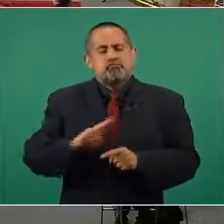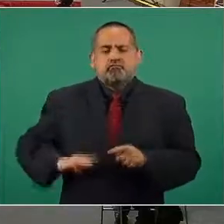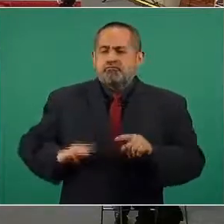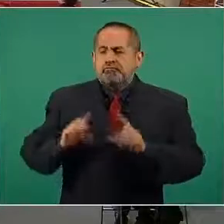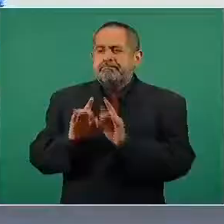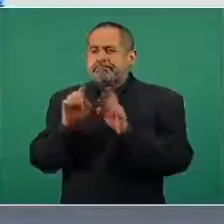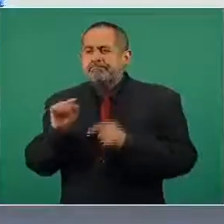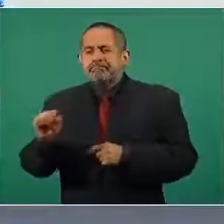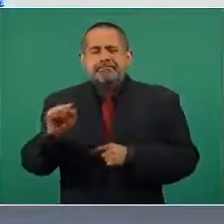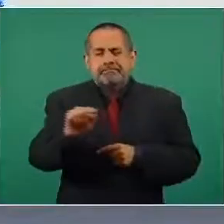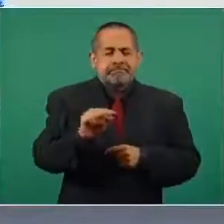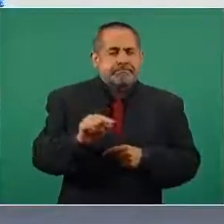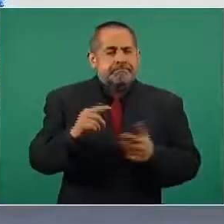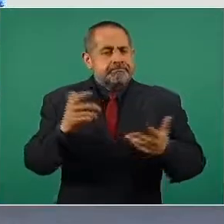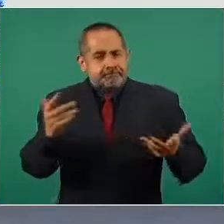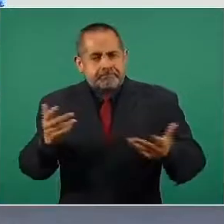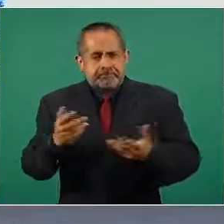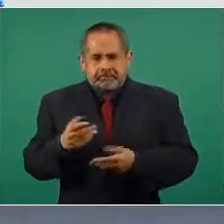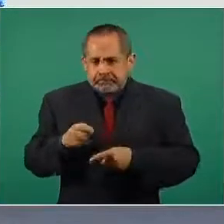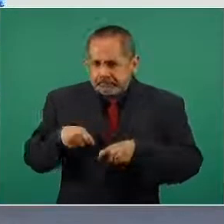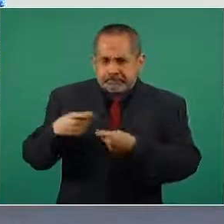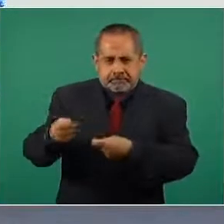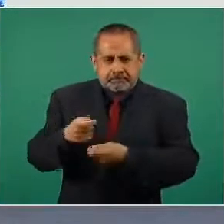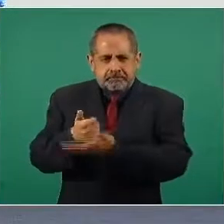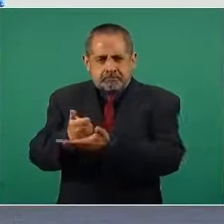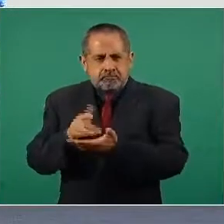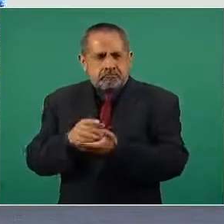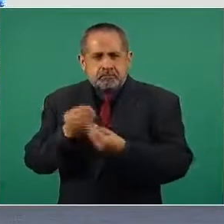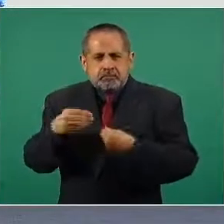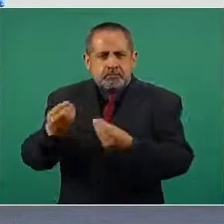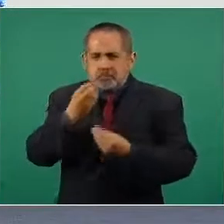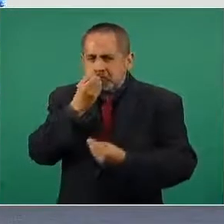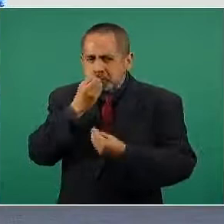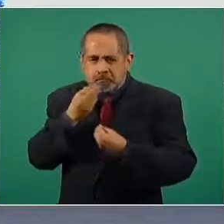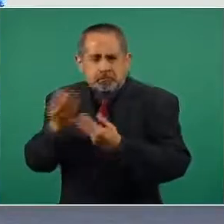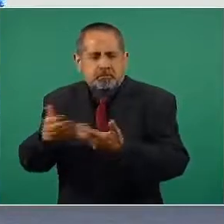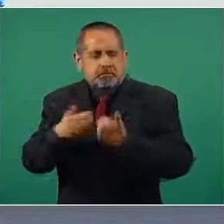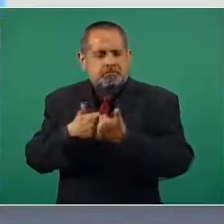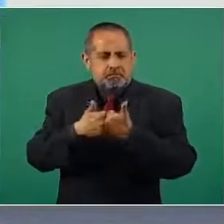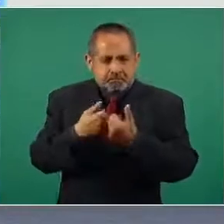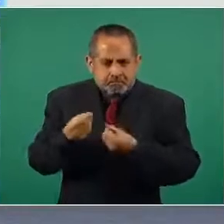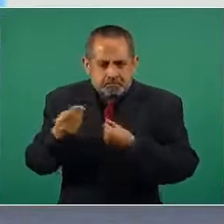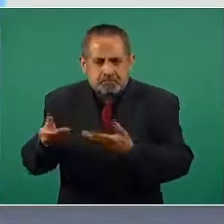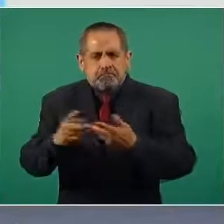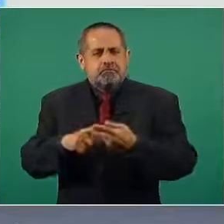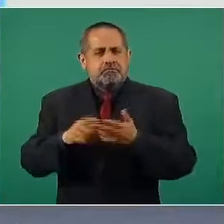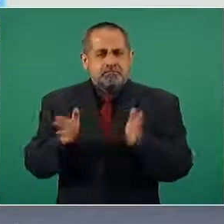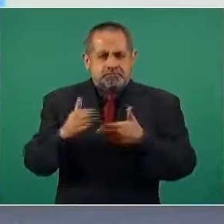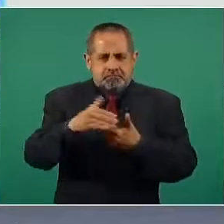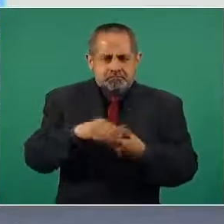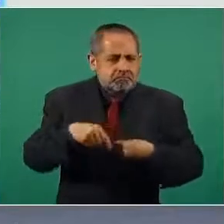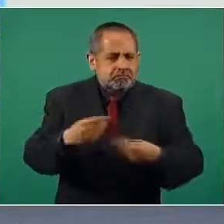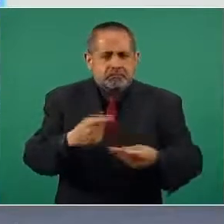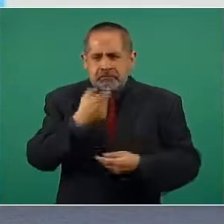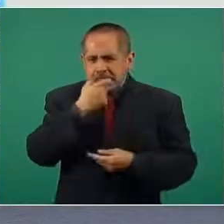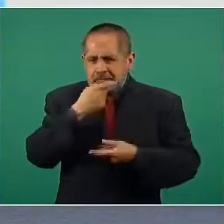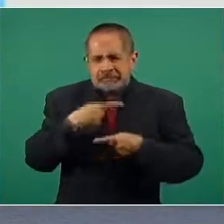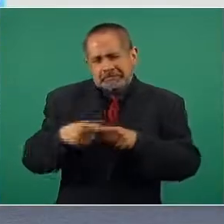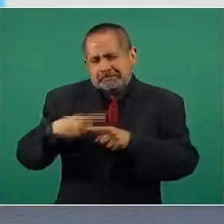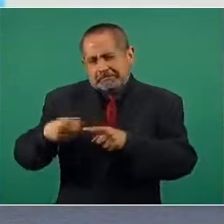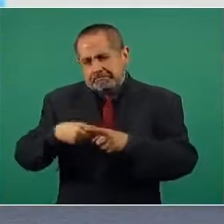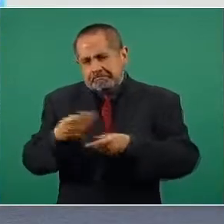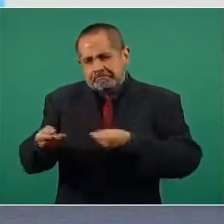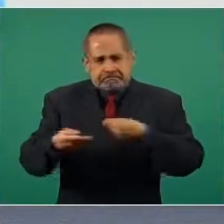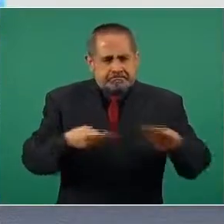afectados se han repartido bebidas calientes, piezas de pan, paquetes de galletas, así como